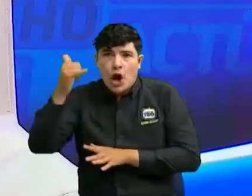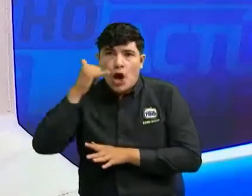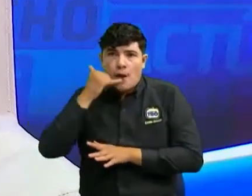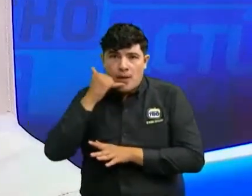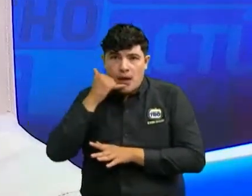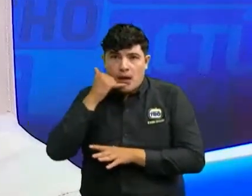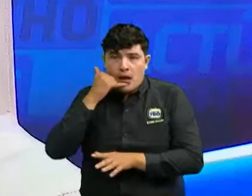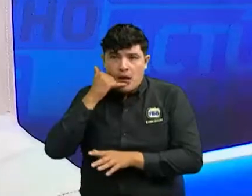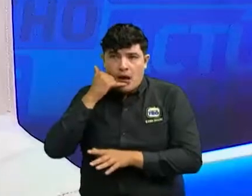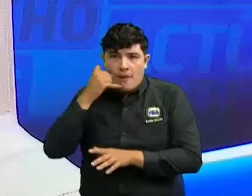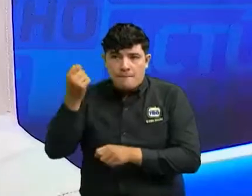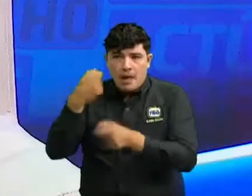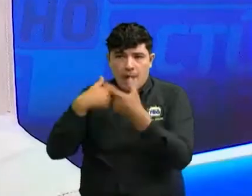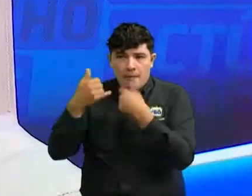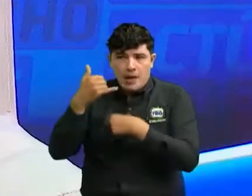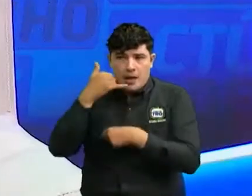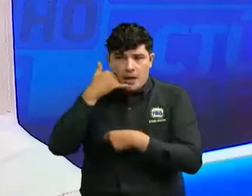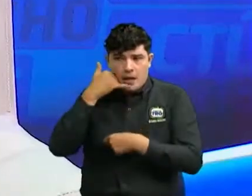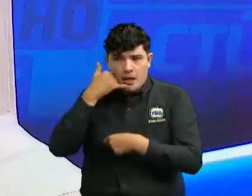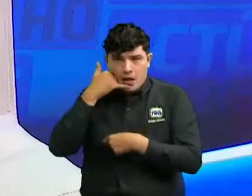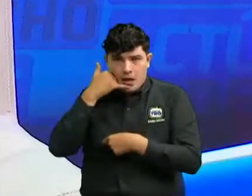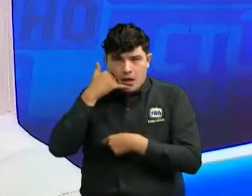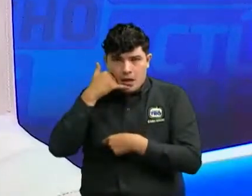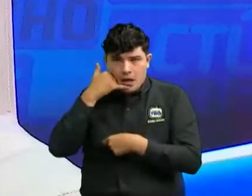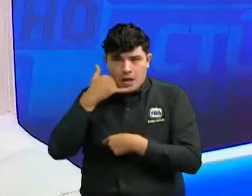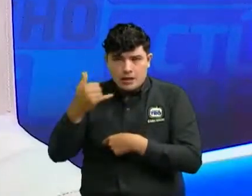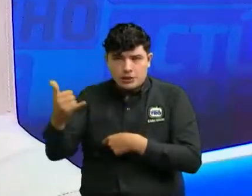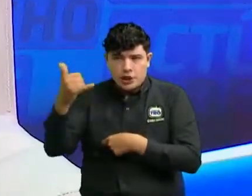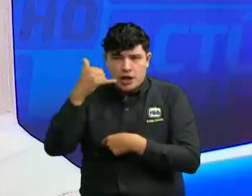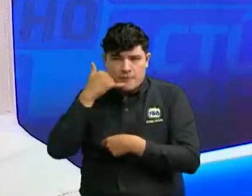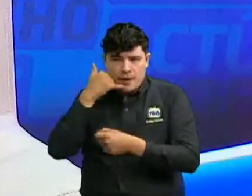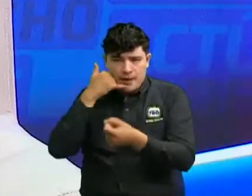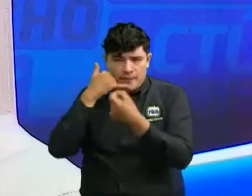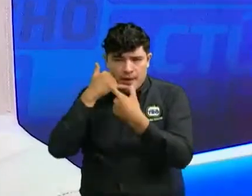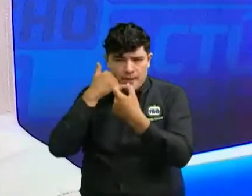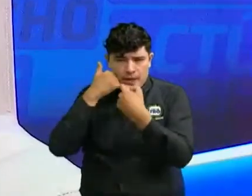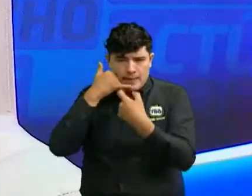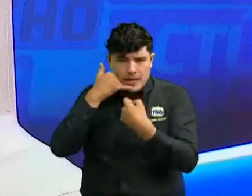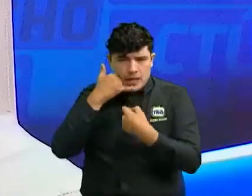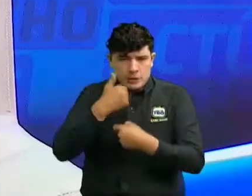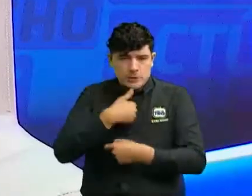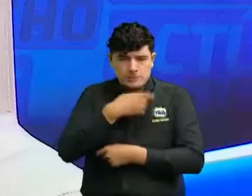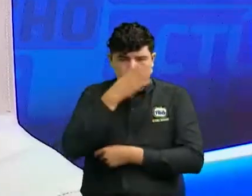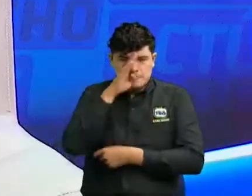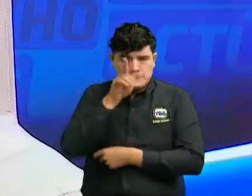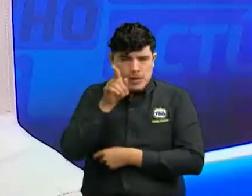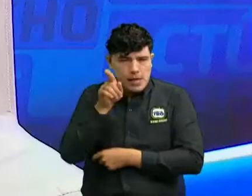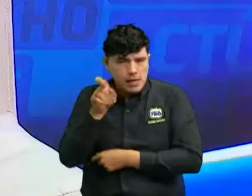hago para saber si verdaderamente es un banco el que me está llamando, es el banco con el cual yo tengo este